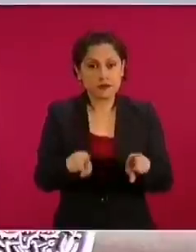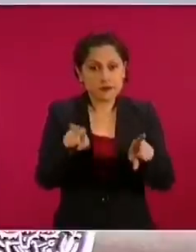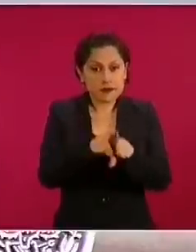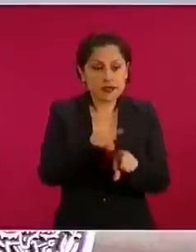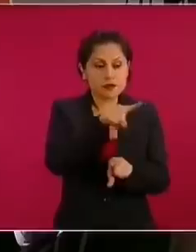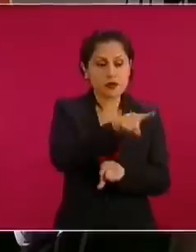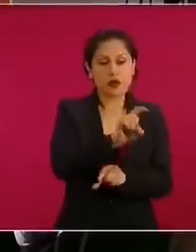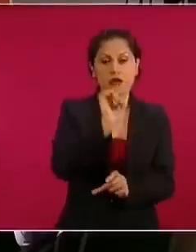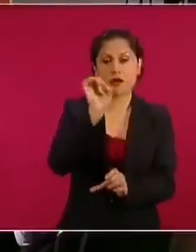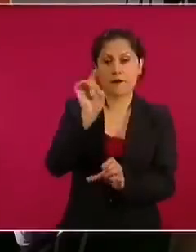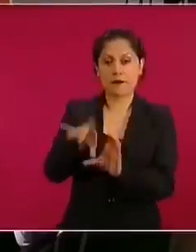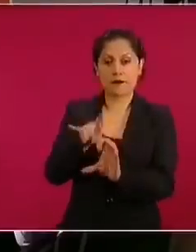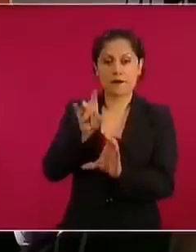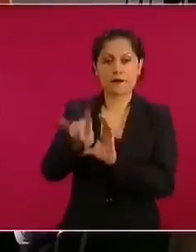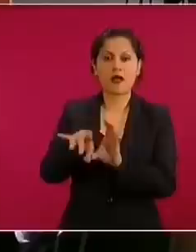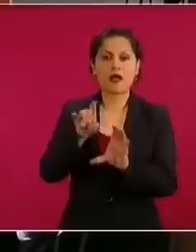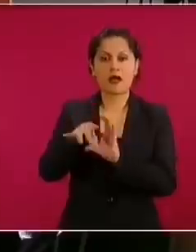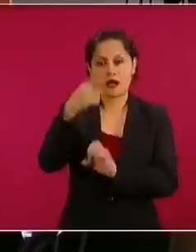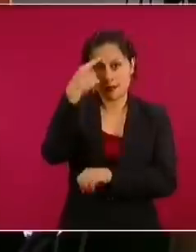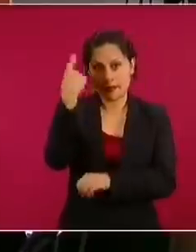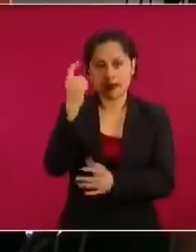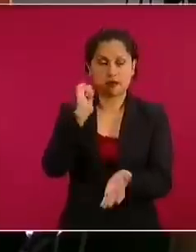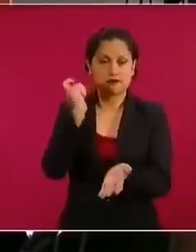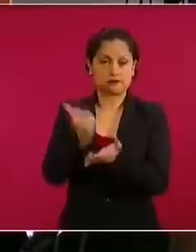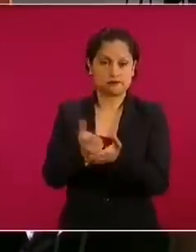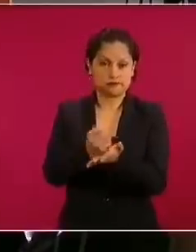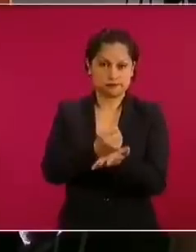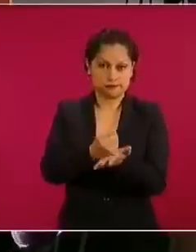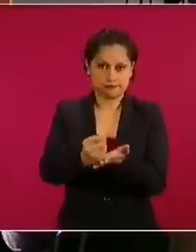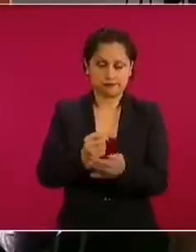reembolso del apoyo. Adelante. Adelante.